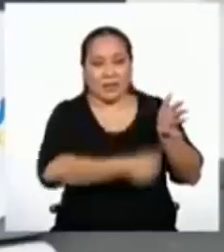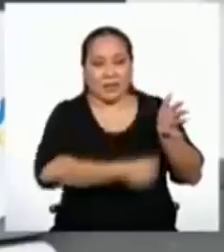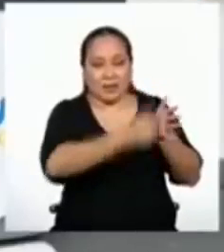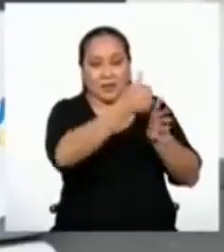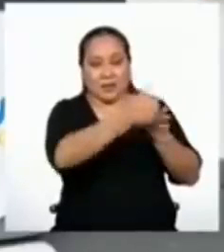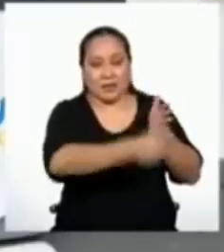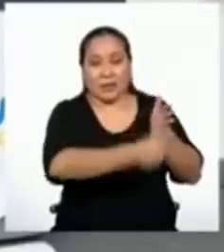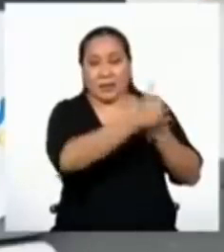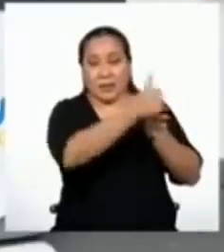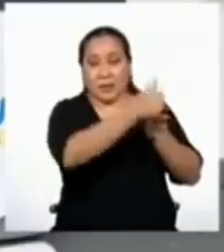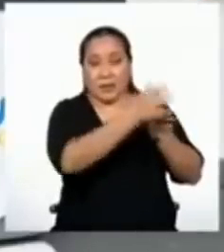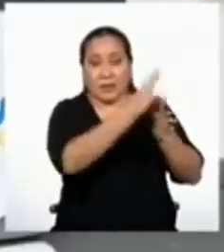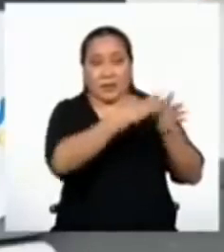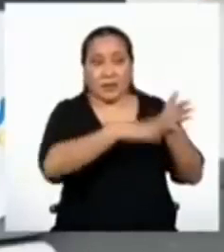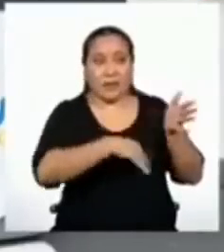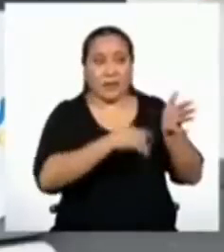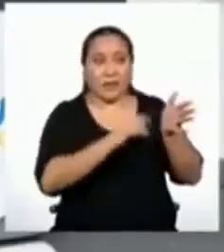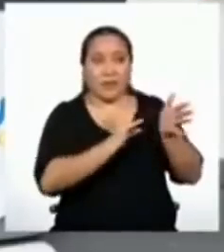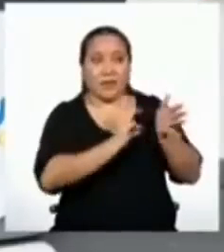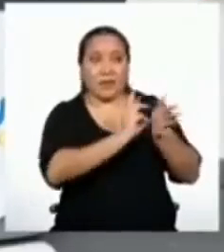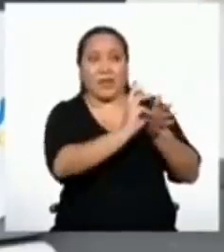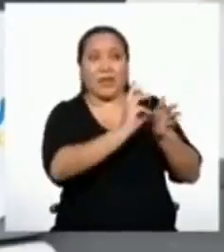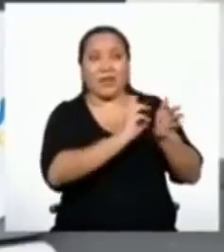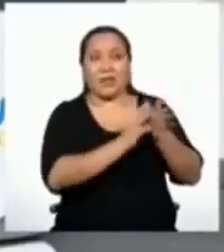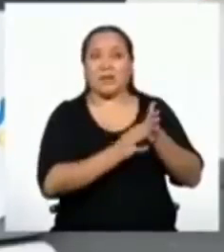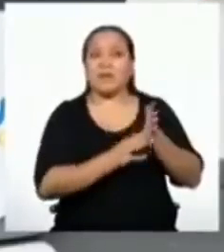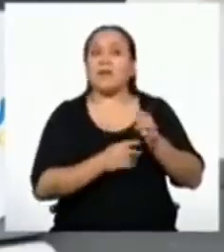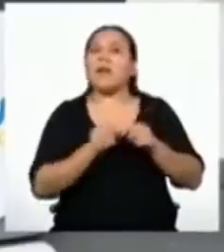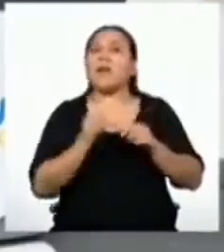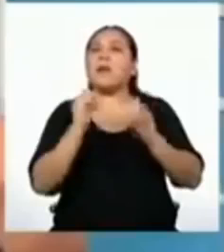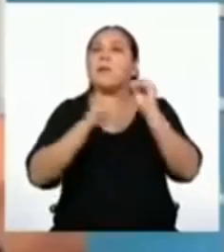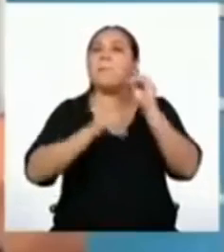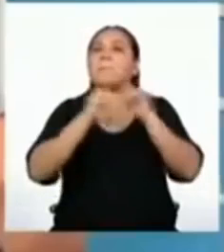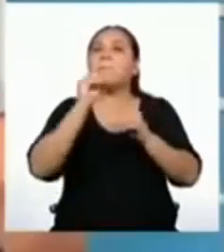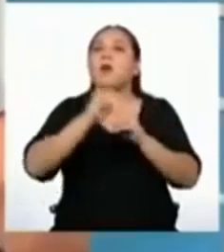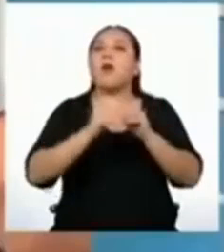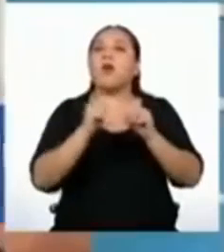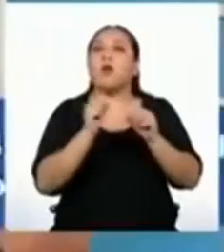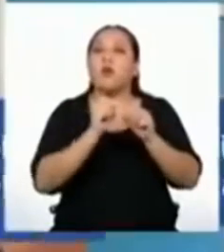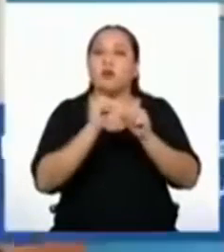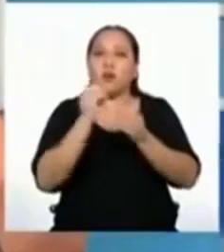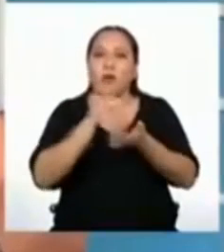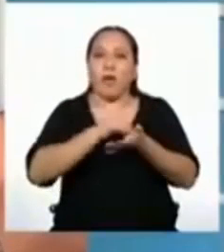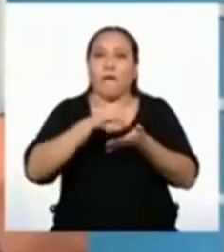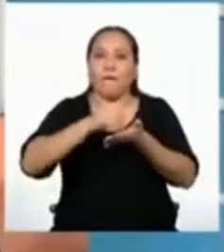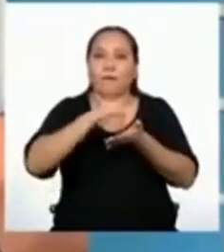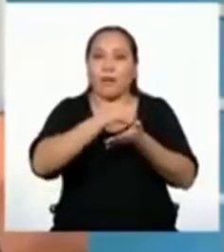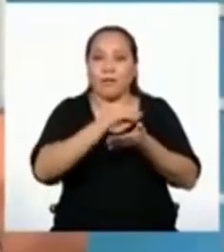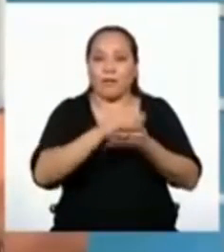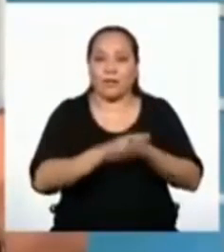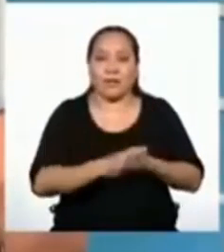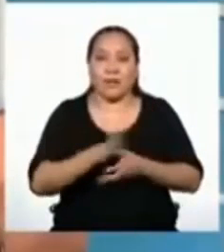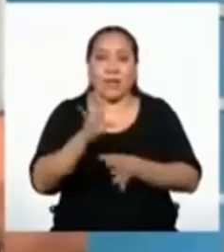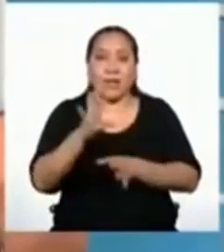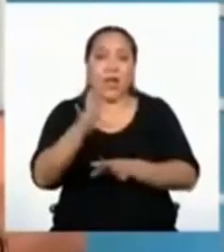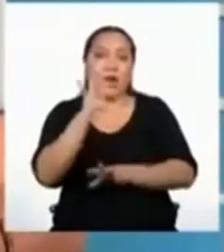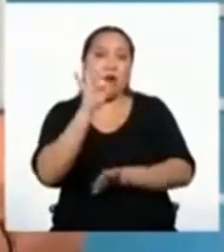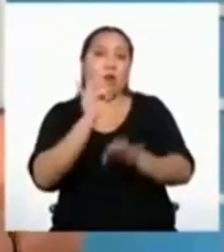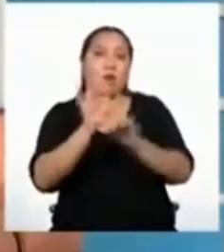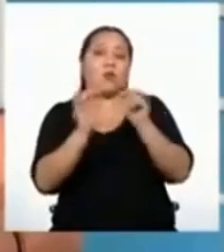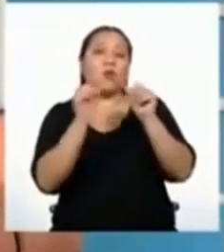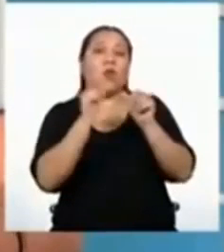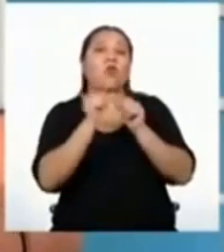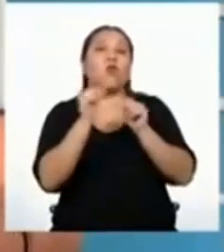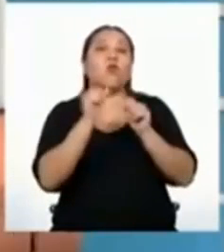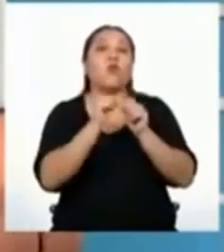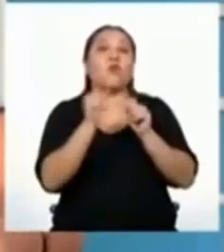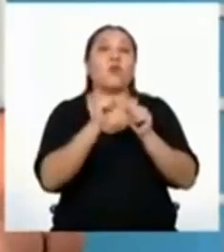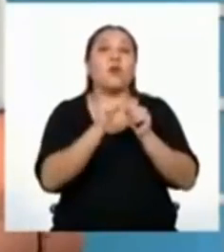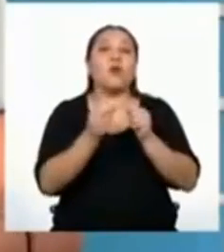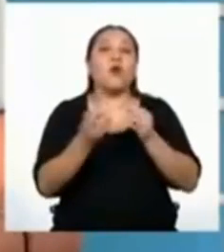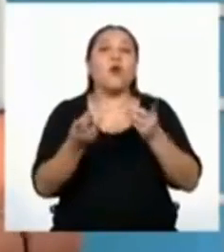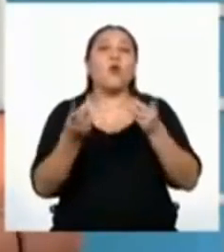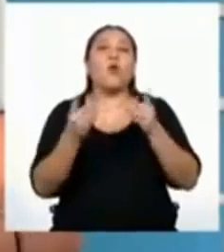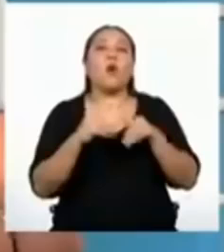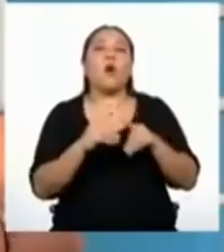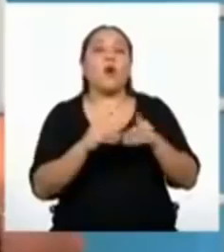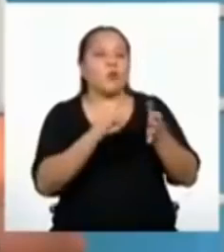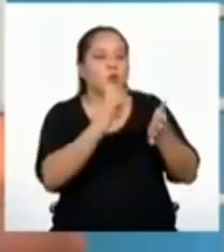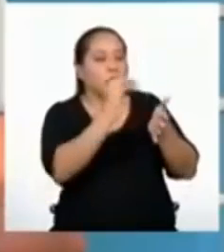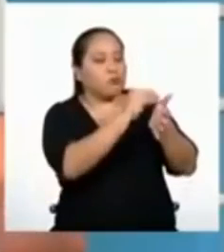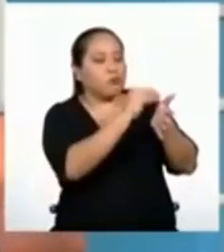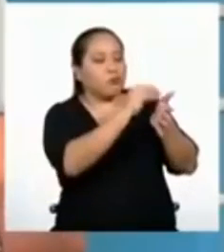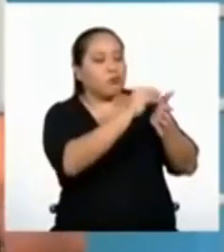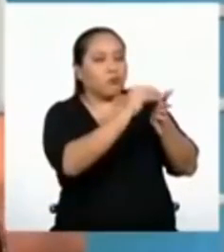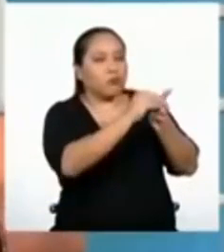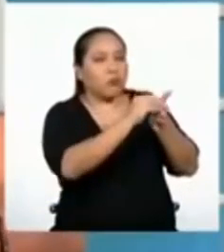y coloco las fichas en las casillas según las reglas del juego. Sí, y encuentra las cantidades de fichas que debes agregar